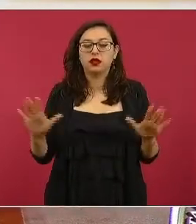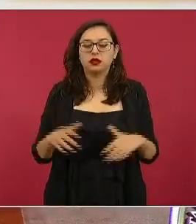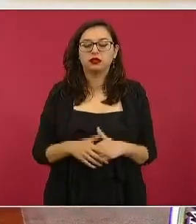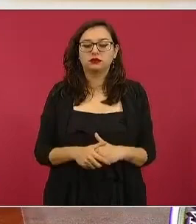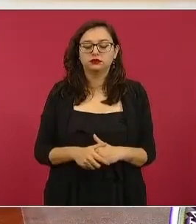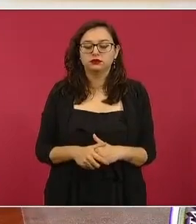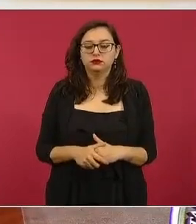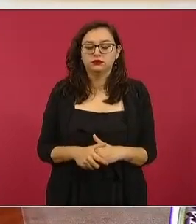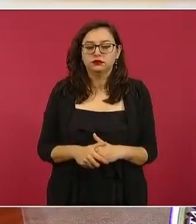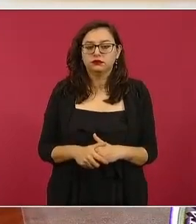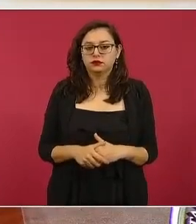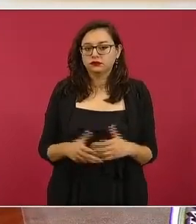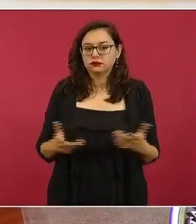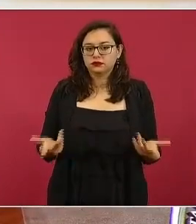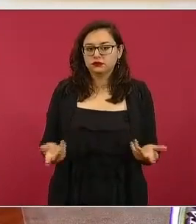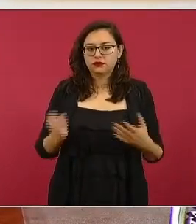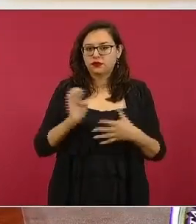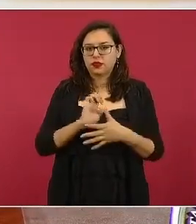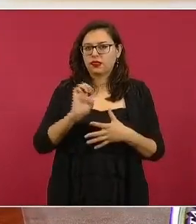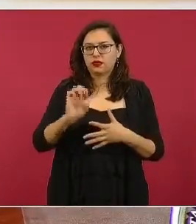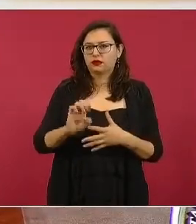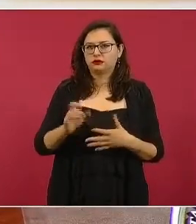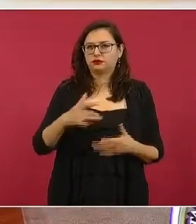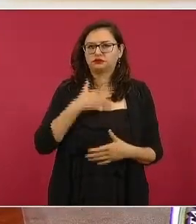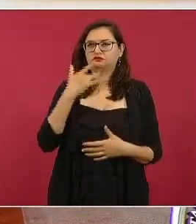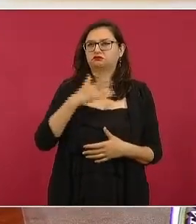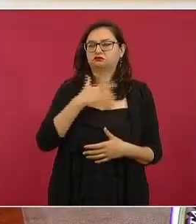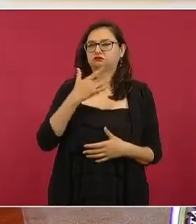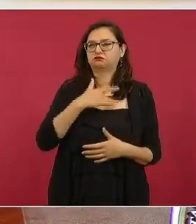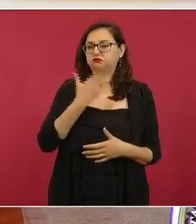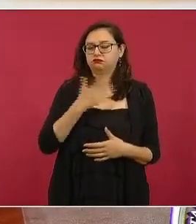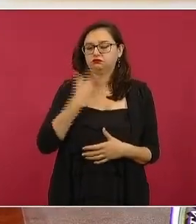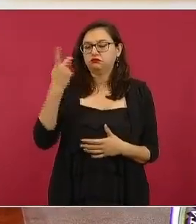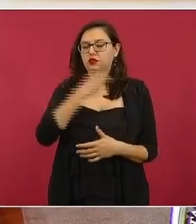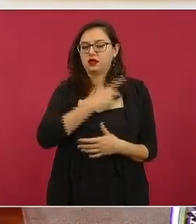entonces esperemos